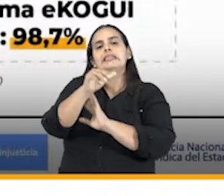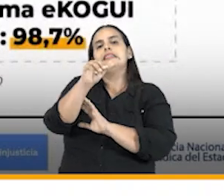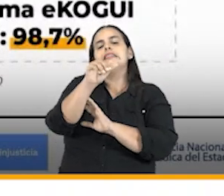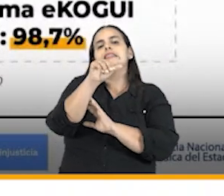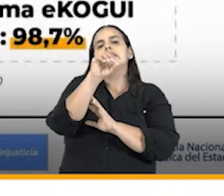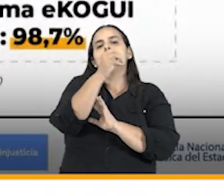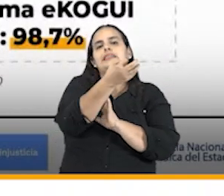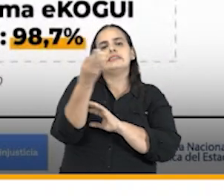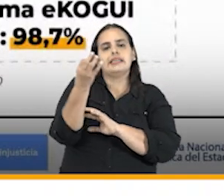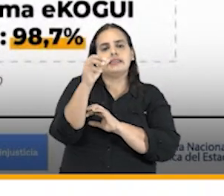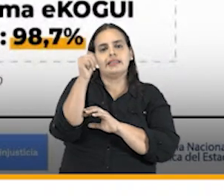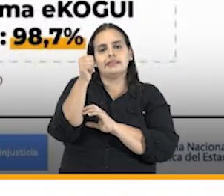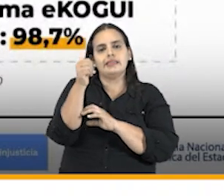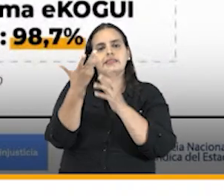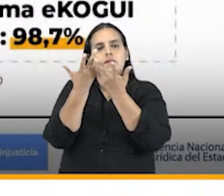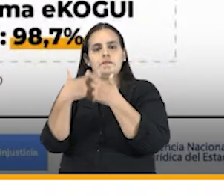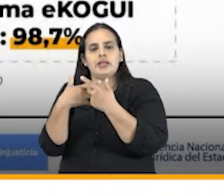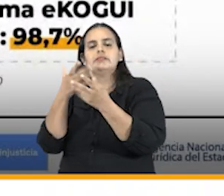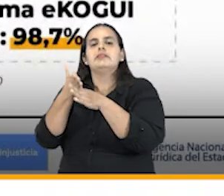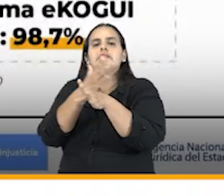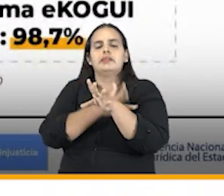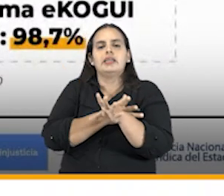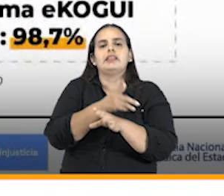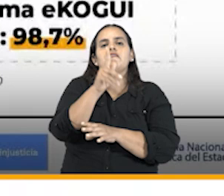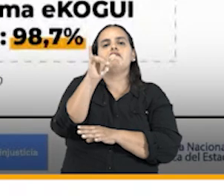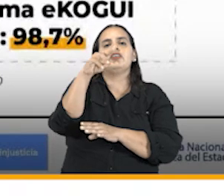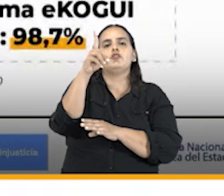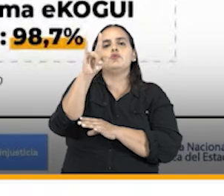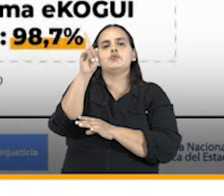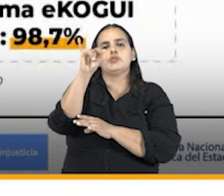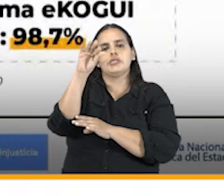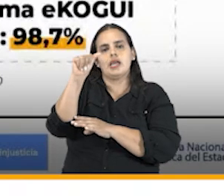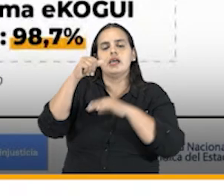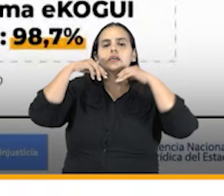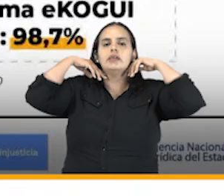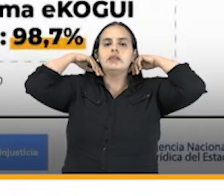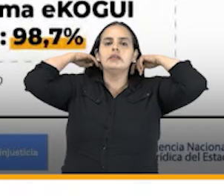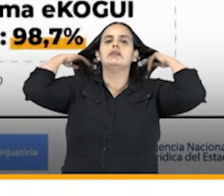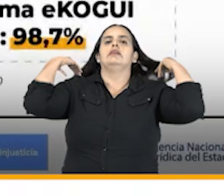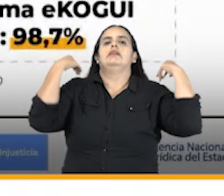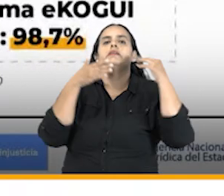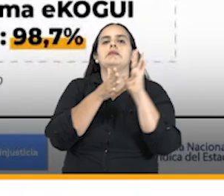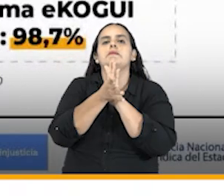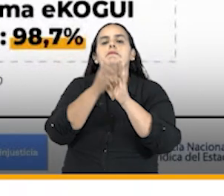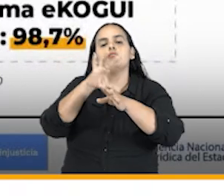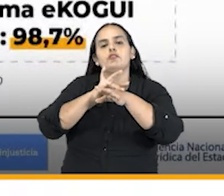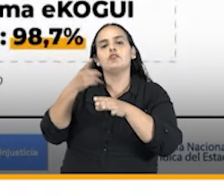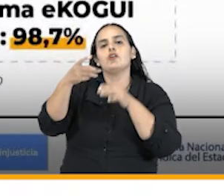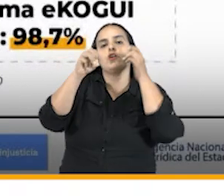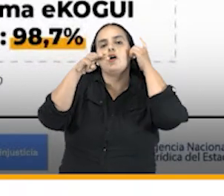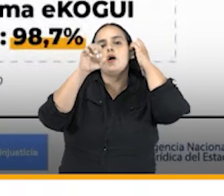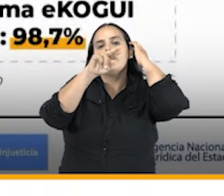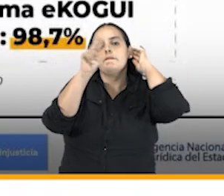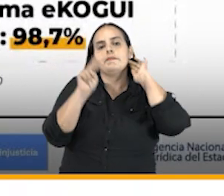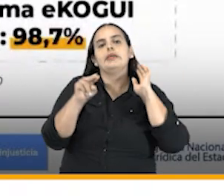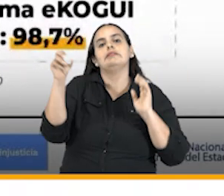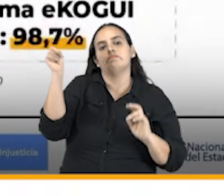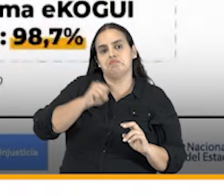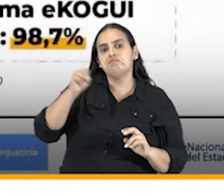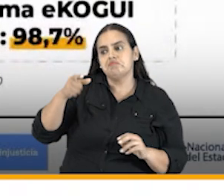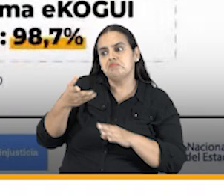entidades públicas del orden nacional incluyendo varias fiducias y como mencionó el doctor Gómez si